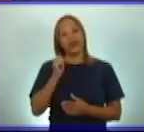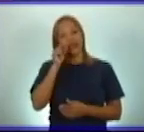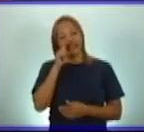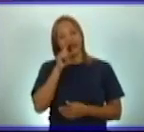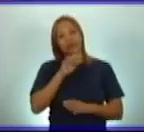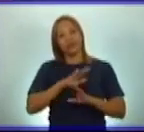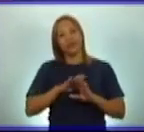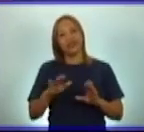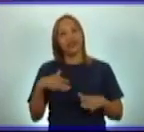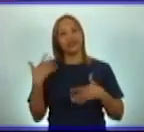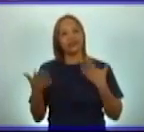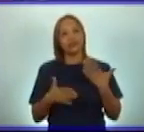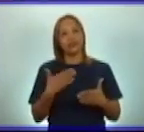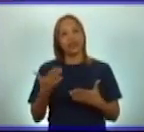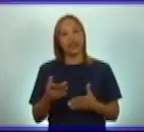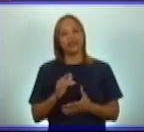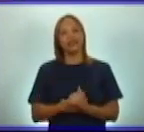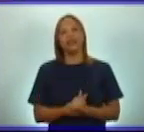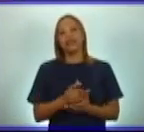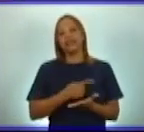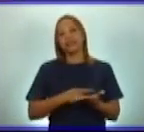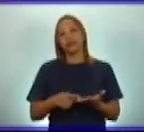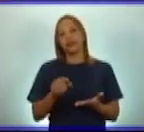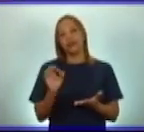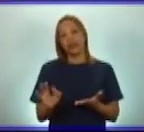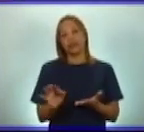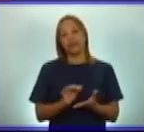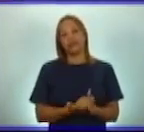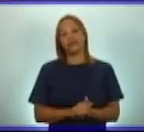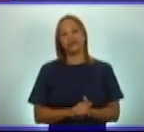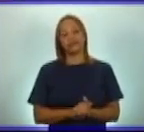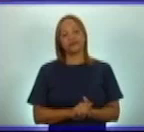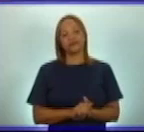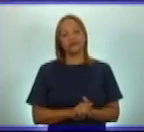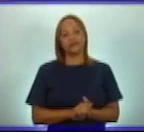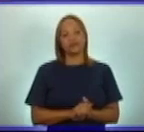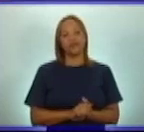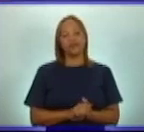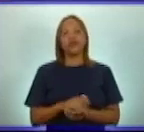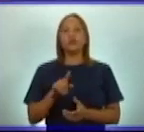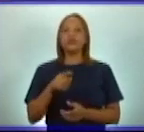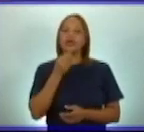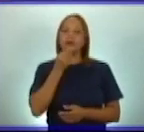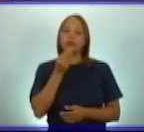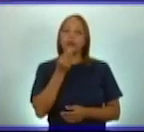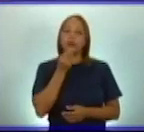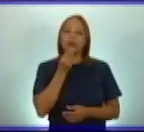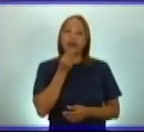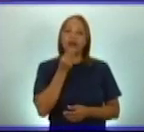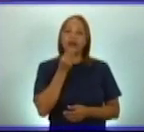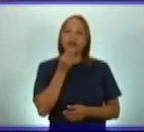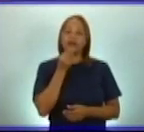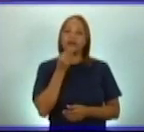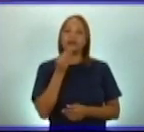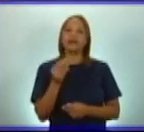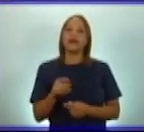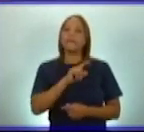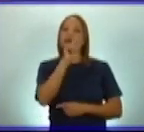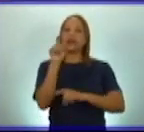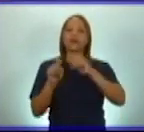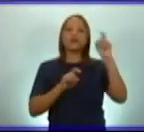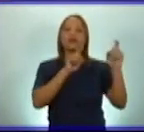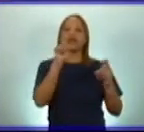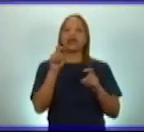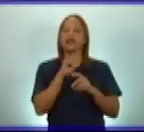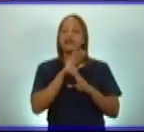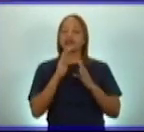las actividades de esta semana, estarán en condiciones para que puedan preguntarse